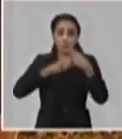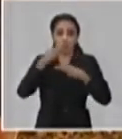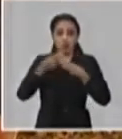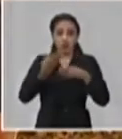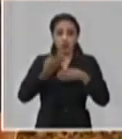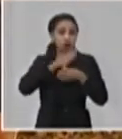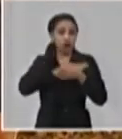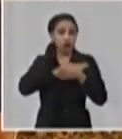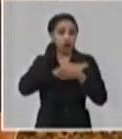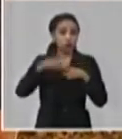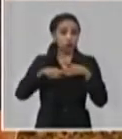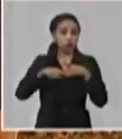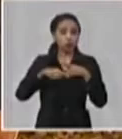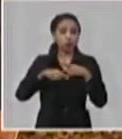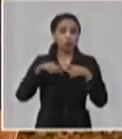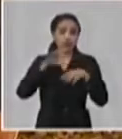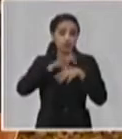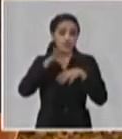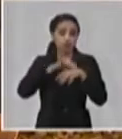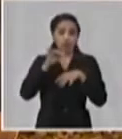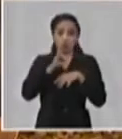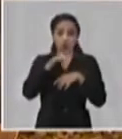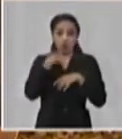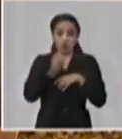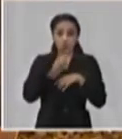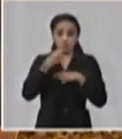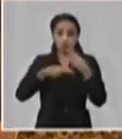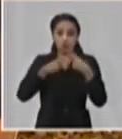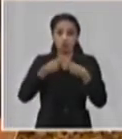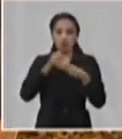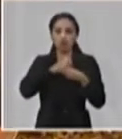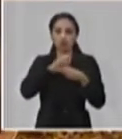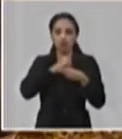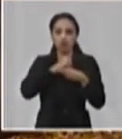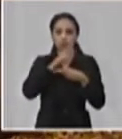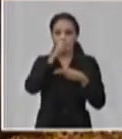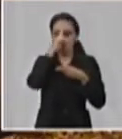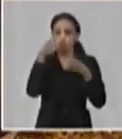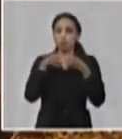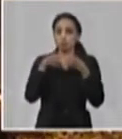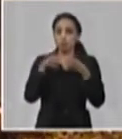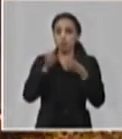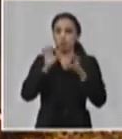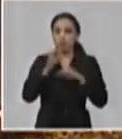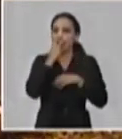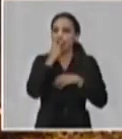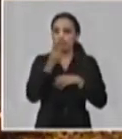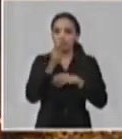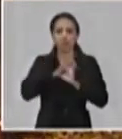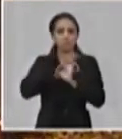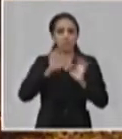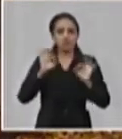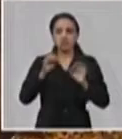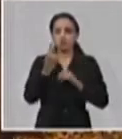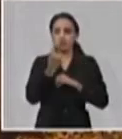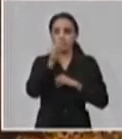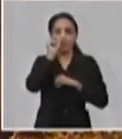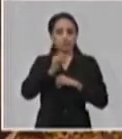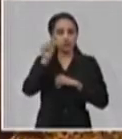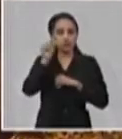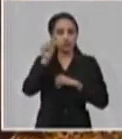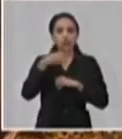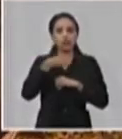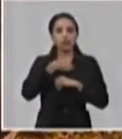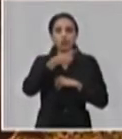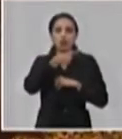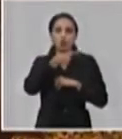ante otra epidemia que hemos tenido que enfrentar, una consulta que va a ser especializada, que va a estar solo para la atención